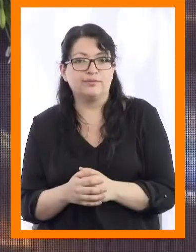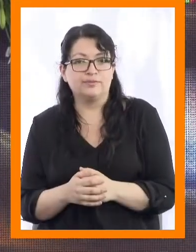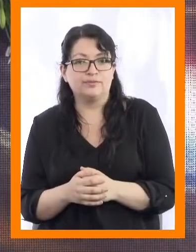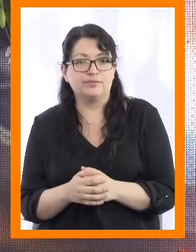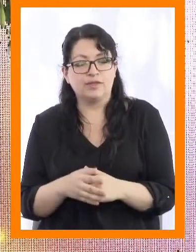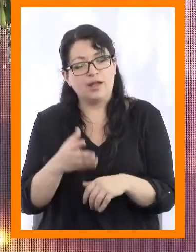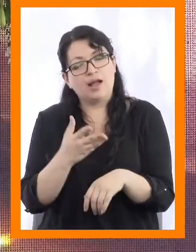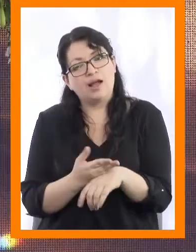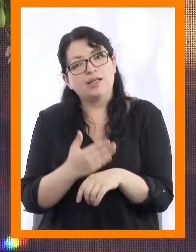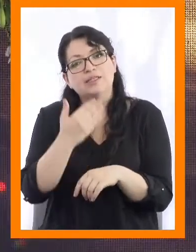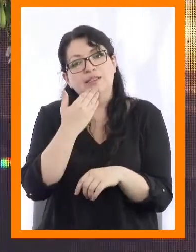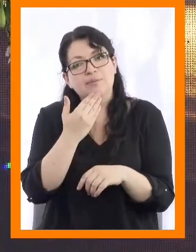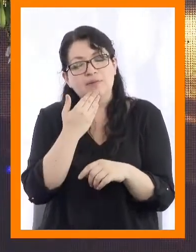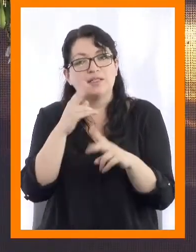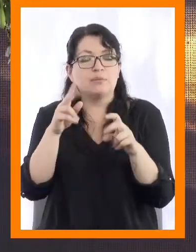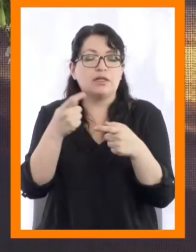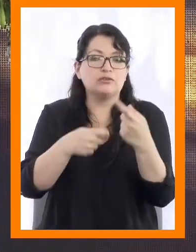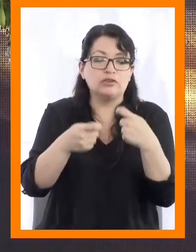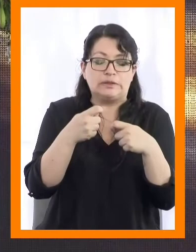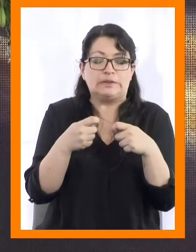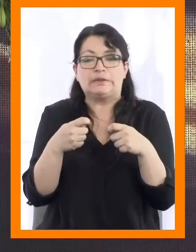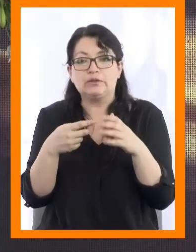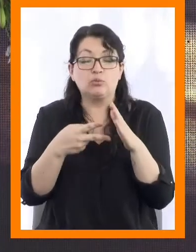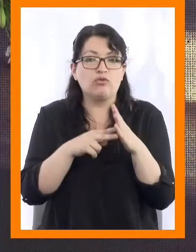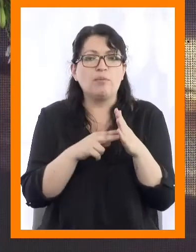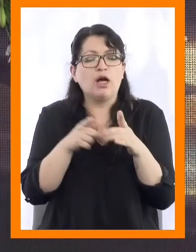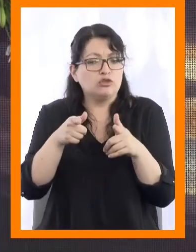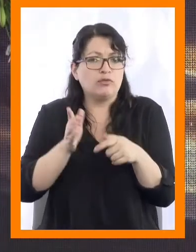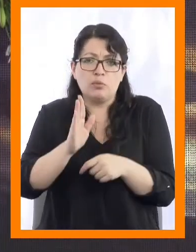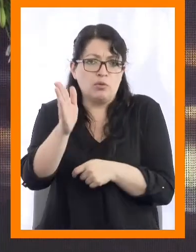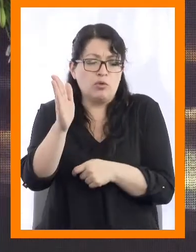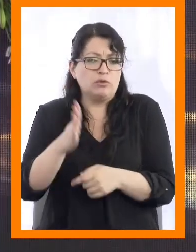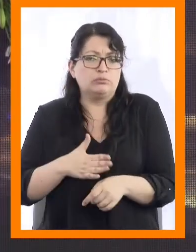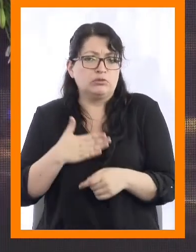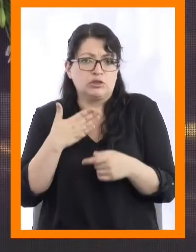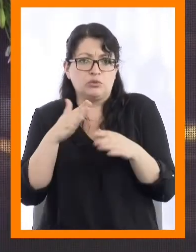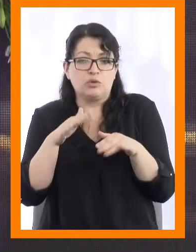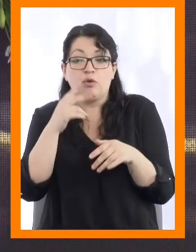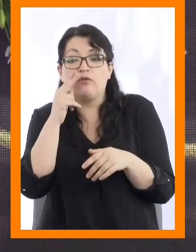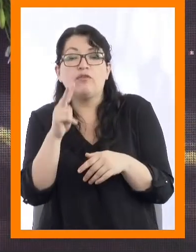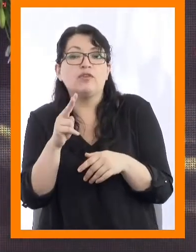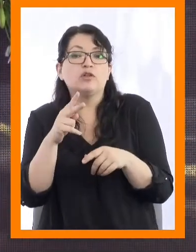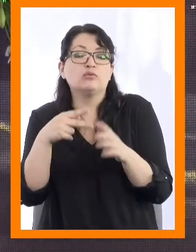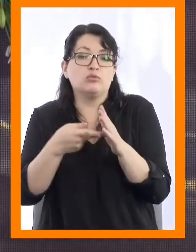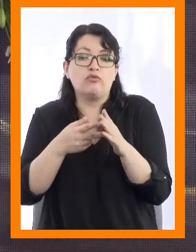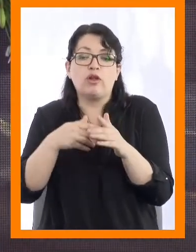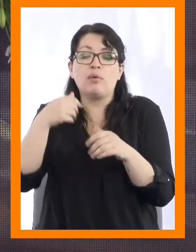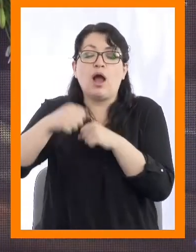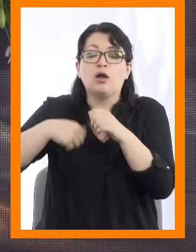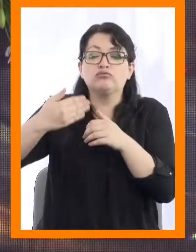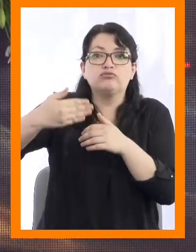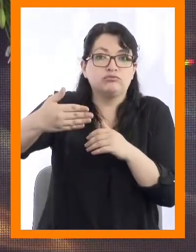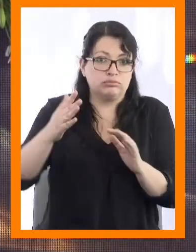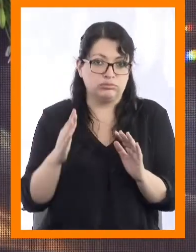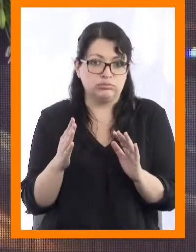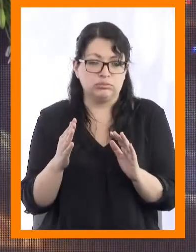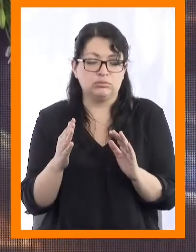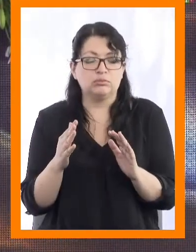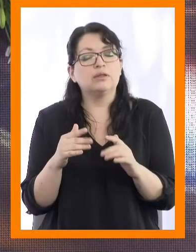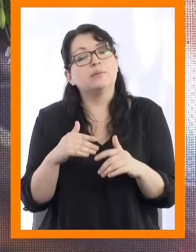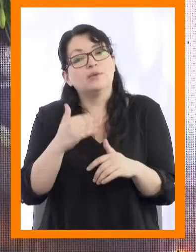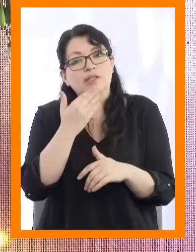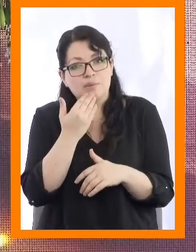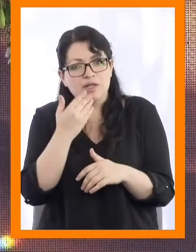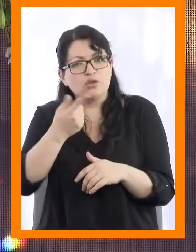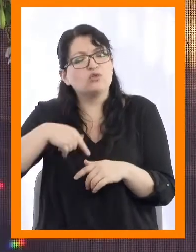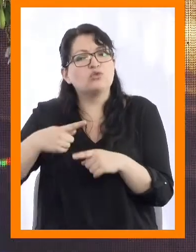Hay mucha disrupción en la economía y esa disrupción se seguirá sintiendo en los próximos años. Al mismo tiempo, como